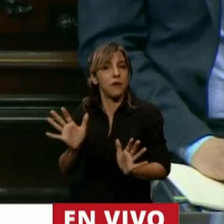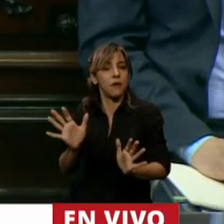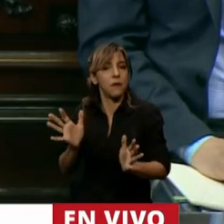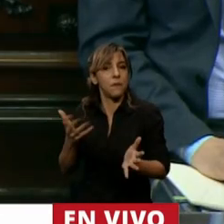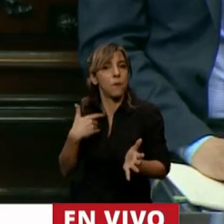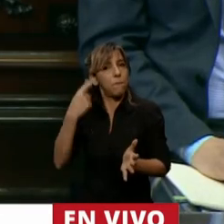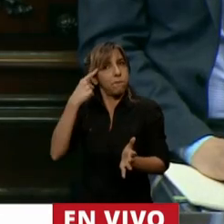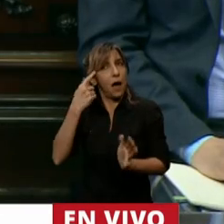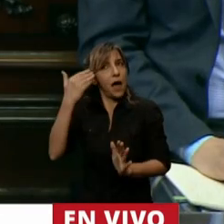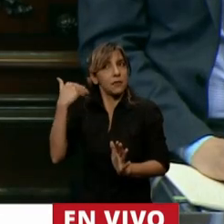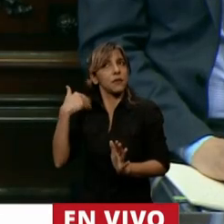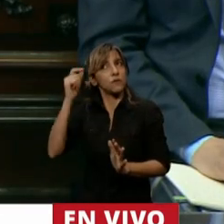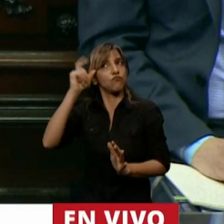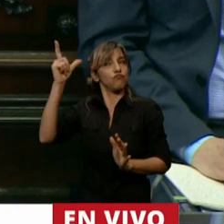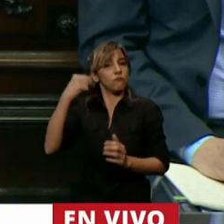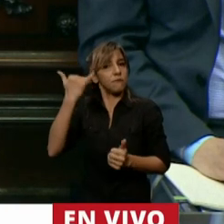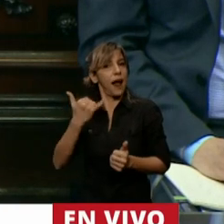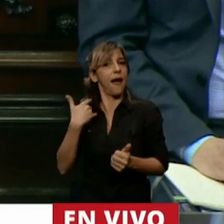nos habíamos imaginado